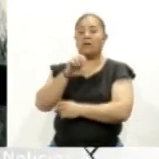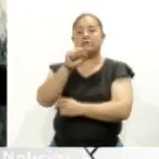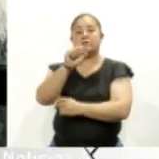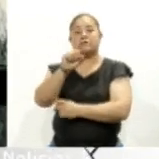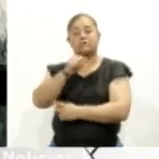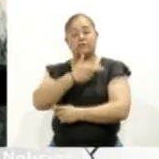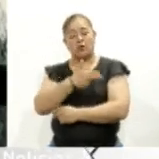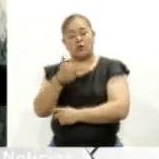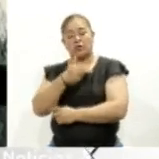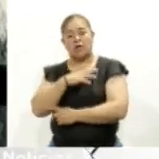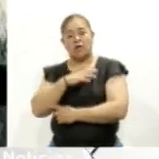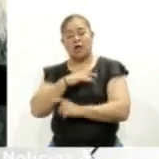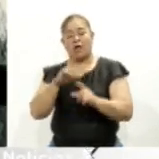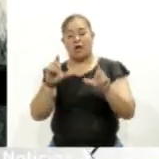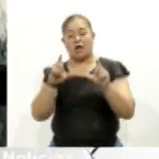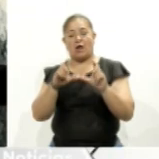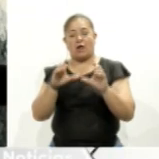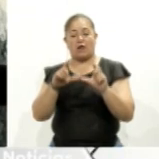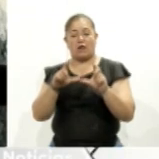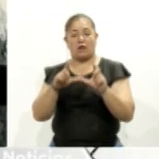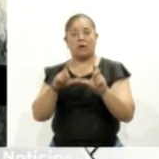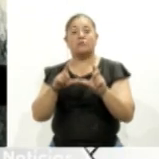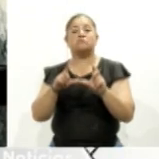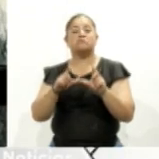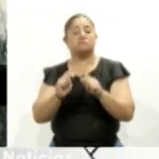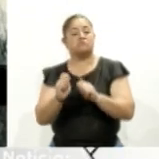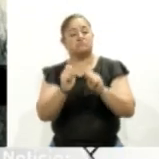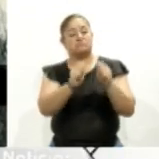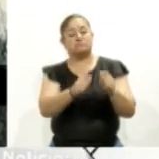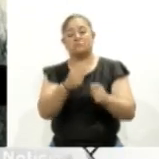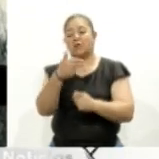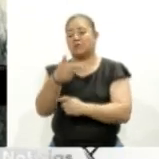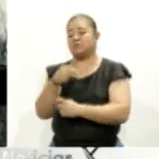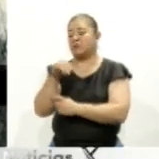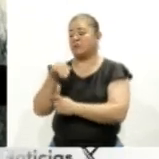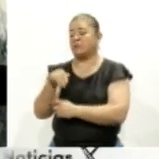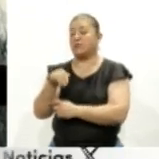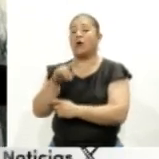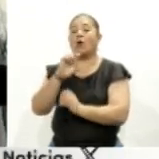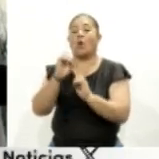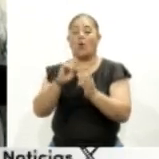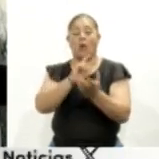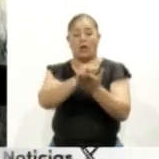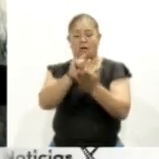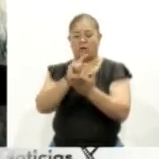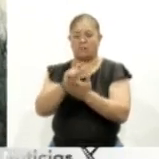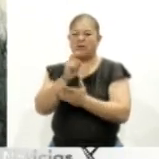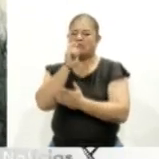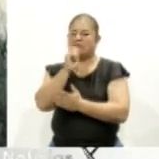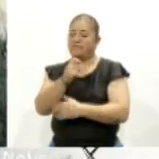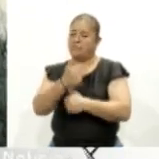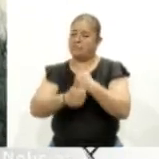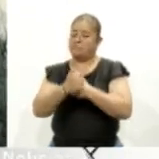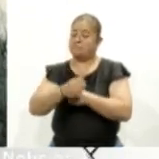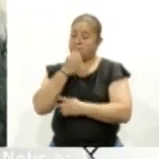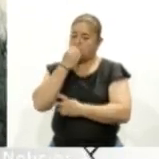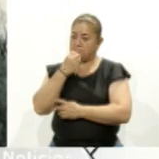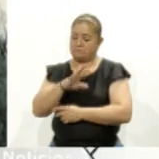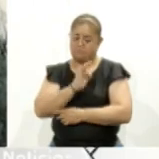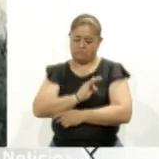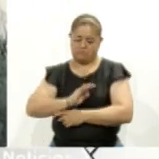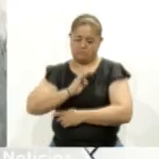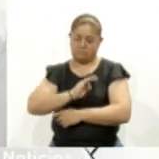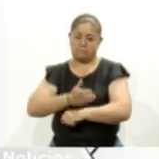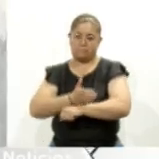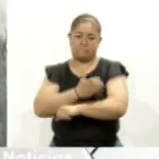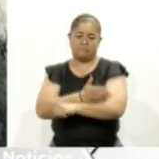obtuvieron algún distinto H, M o punto limpio. Esto habla de la competitividad del sector. Felicito a mis compañeros